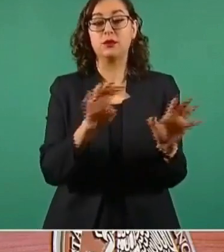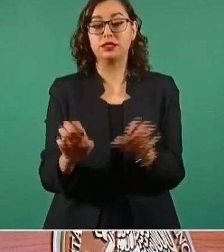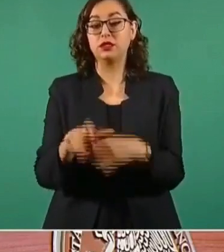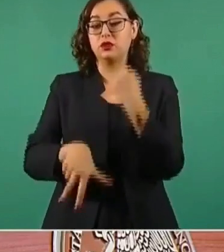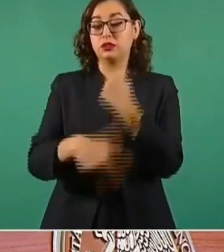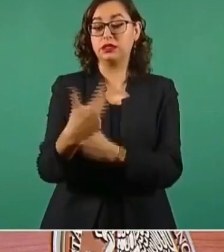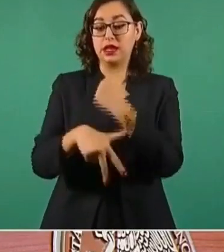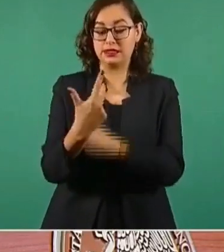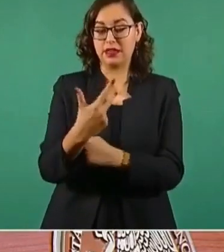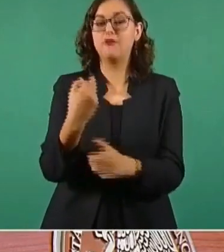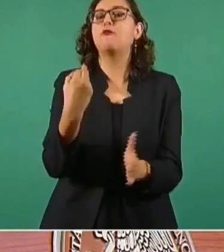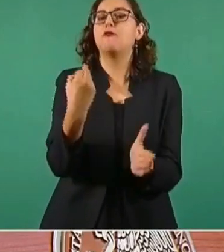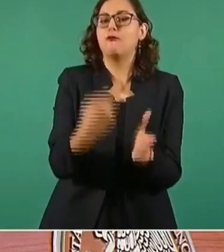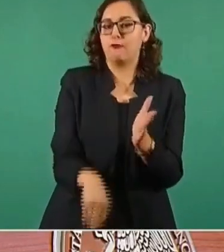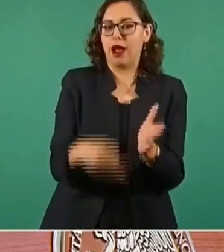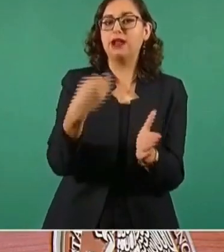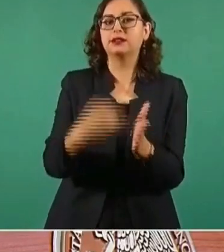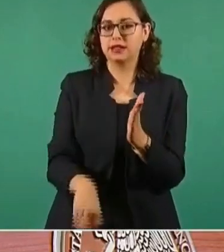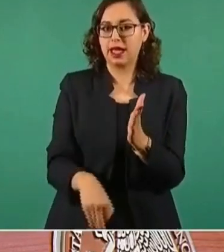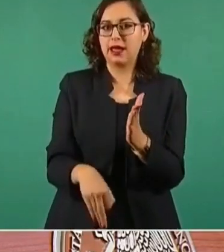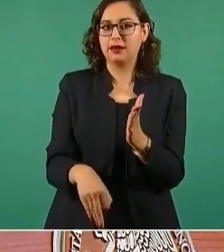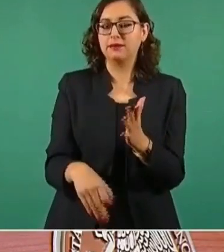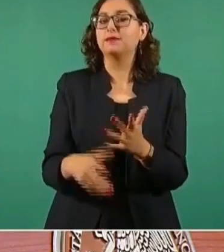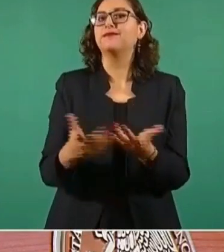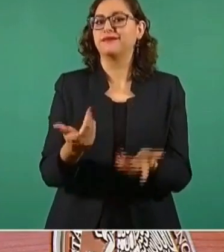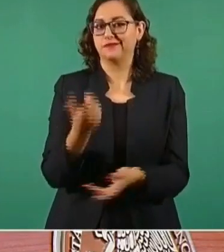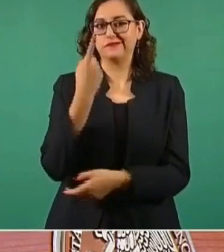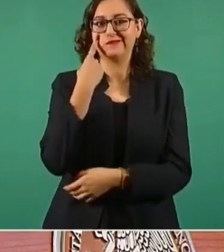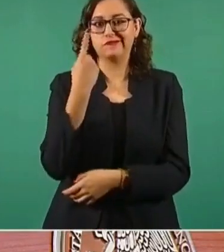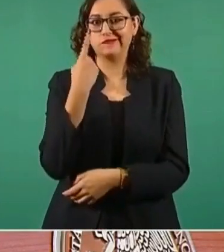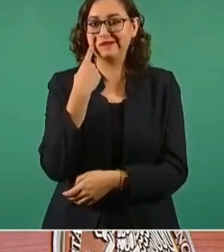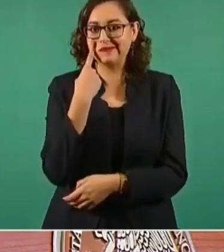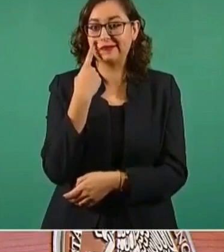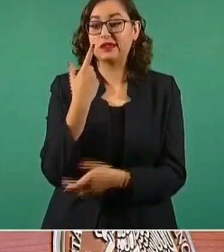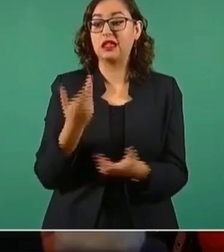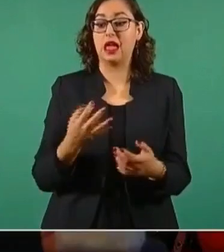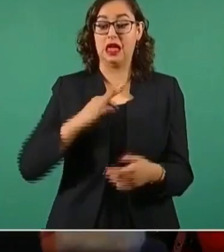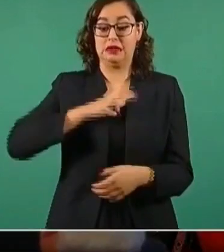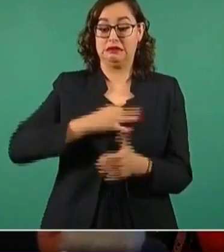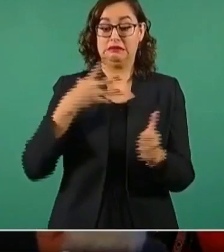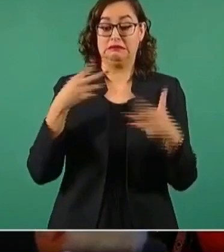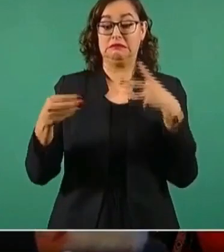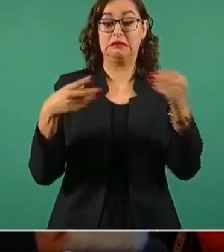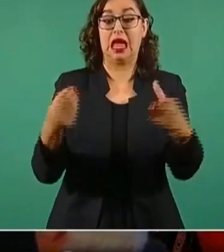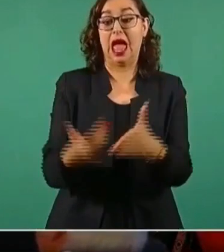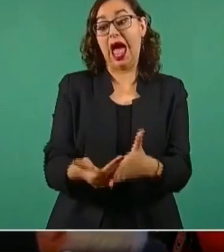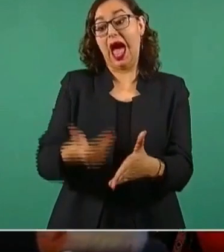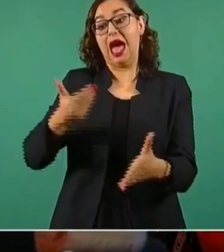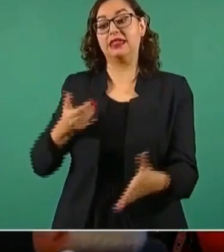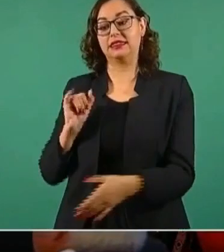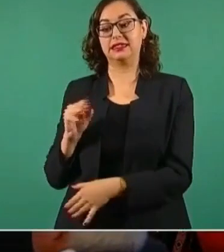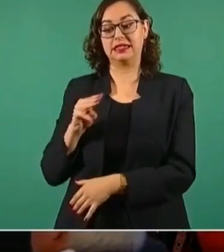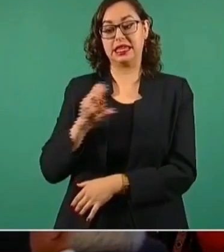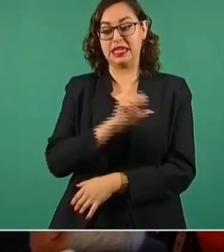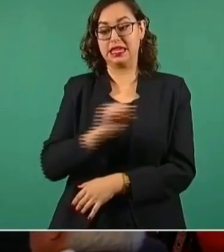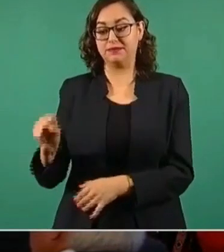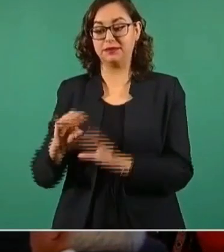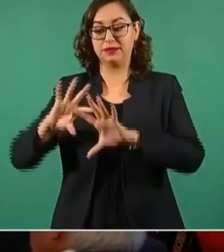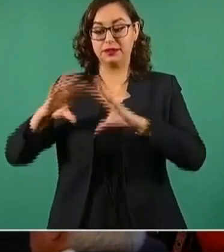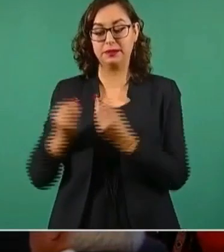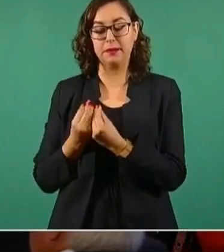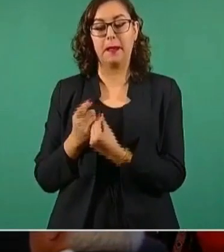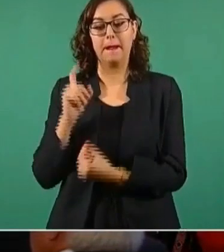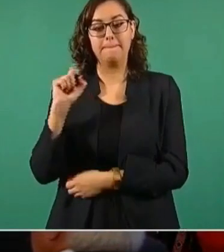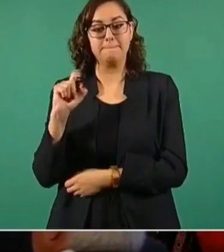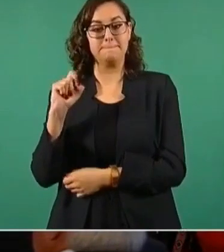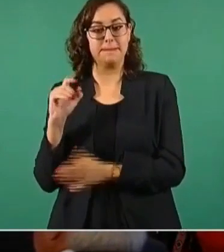a los asegurados que había en el Seguro Social antes de la crisis sanitaria y que sumaban 20